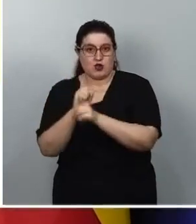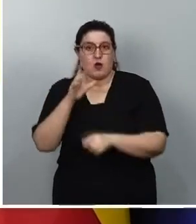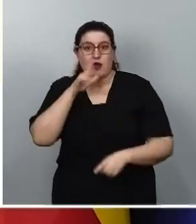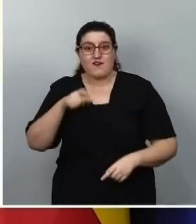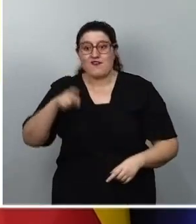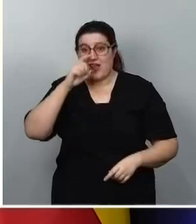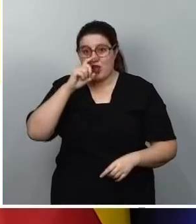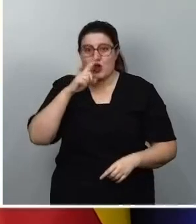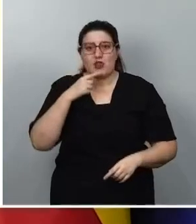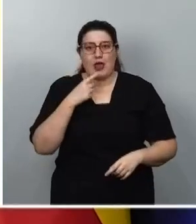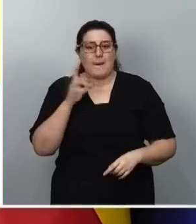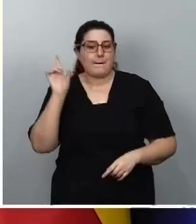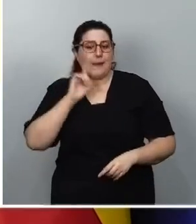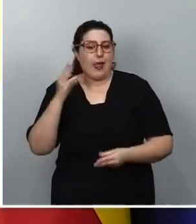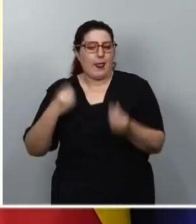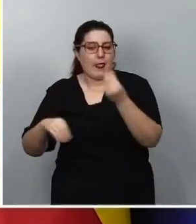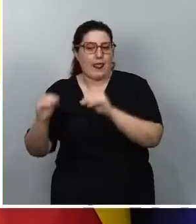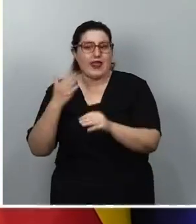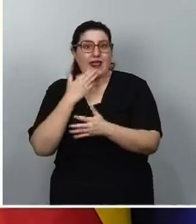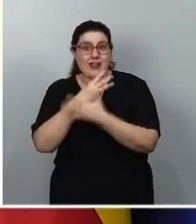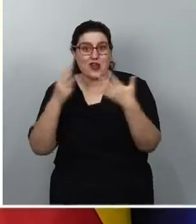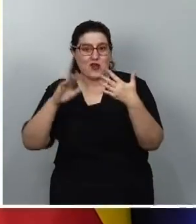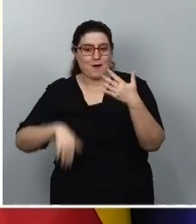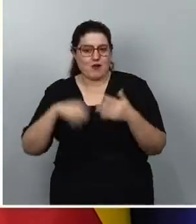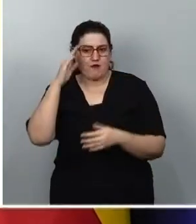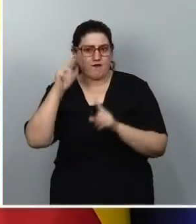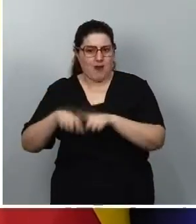seguido alimentando bulos relacionados con los menores no acompañados,